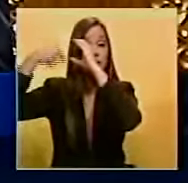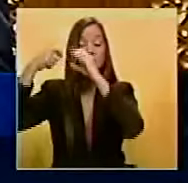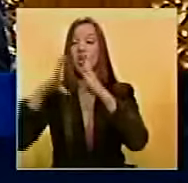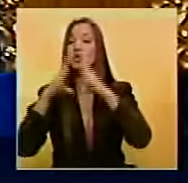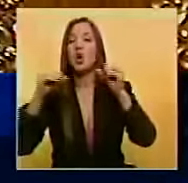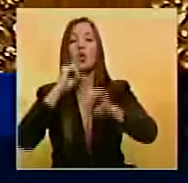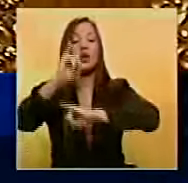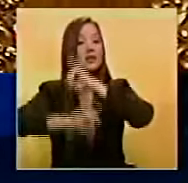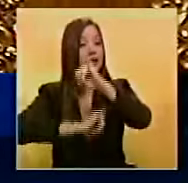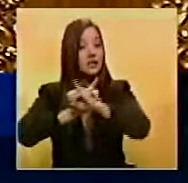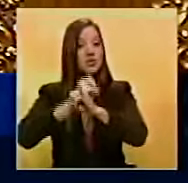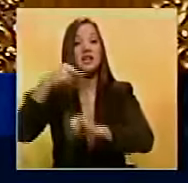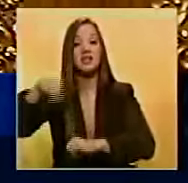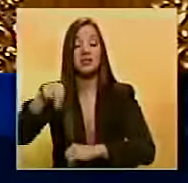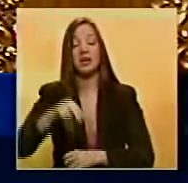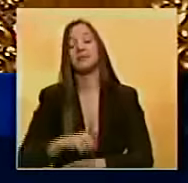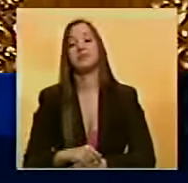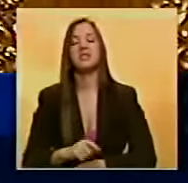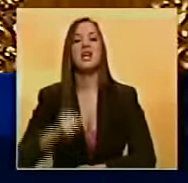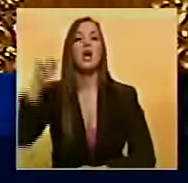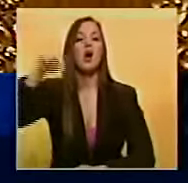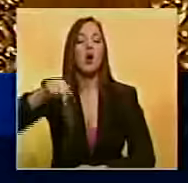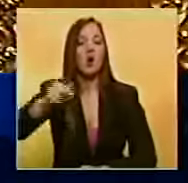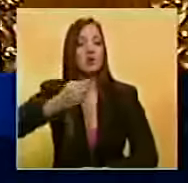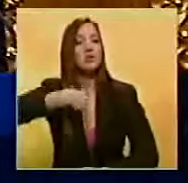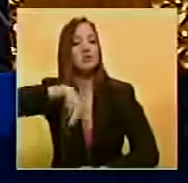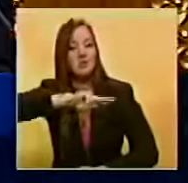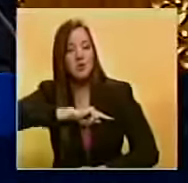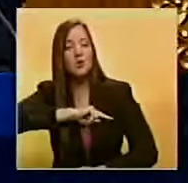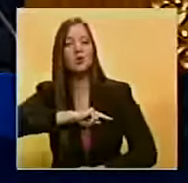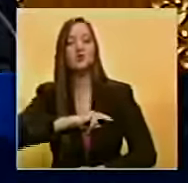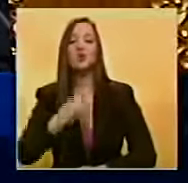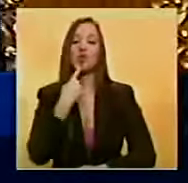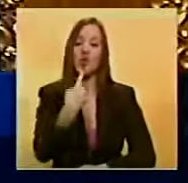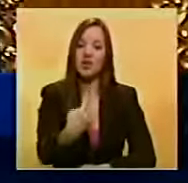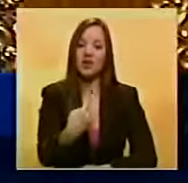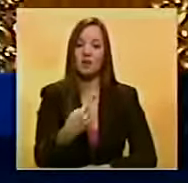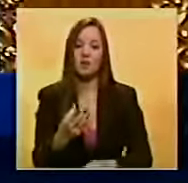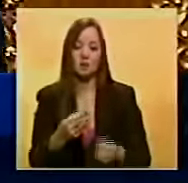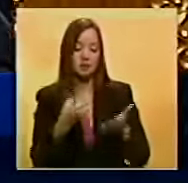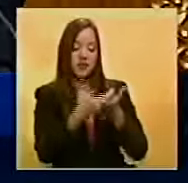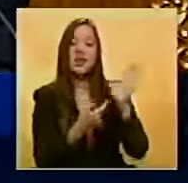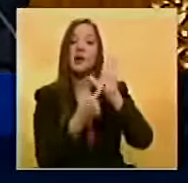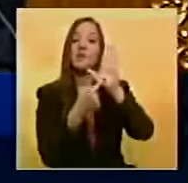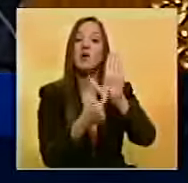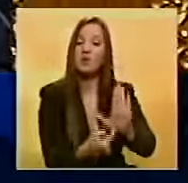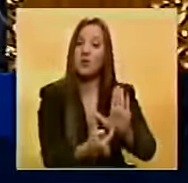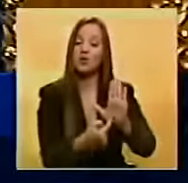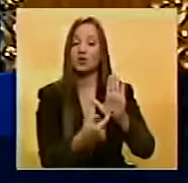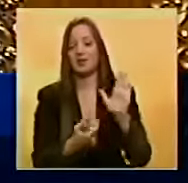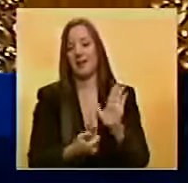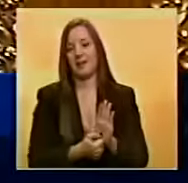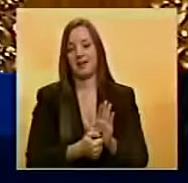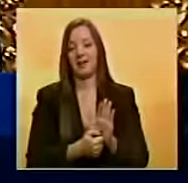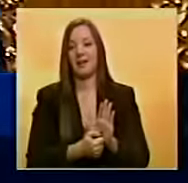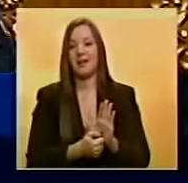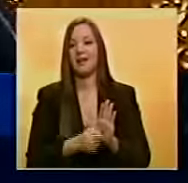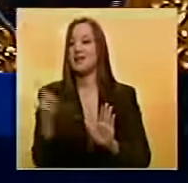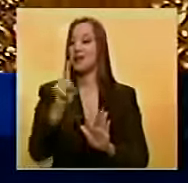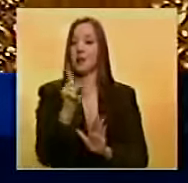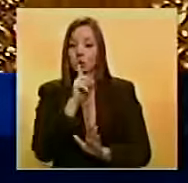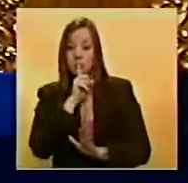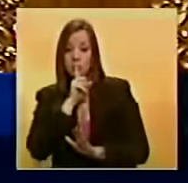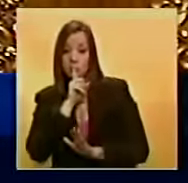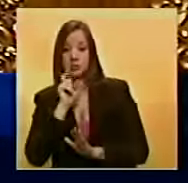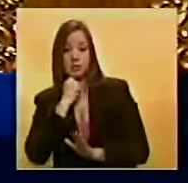proyecto de acuerdo para que de manera legal, para que no fuera discrecional, para